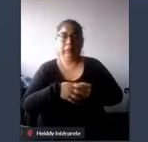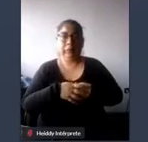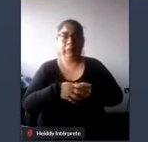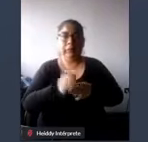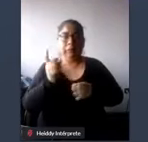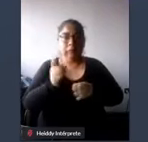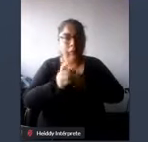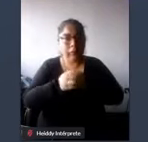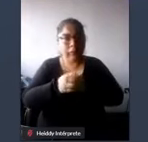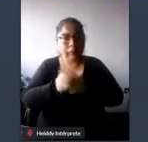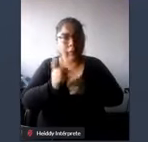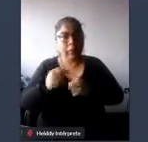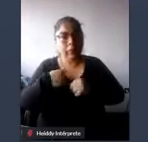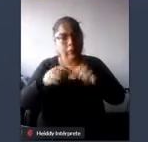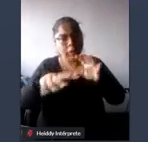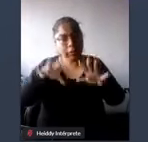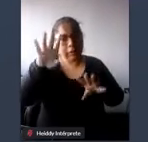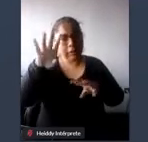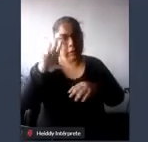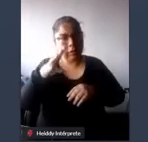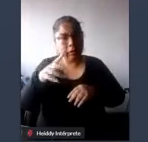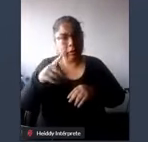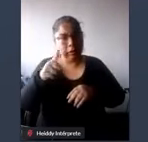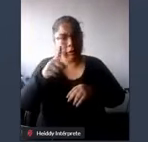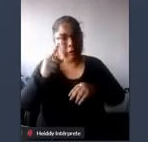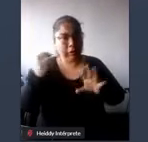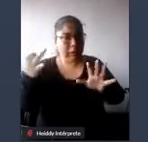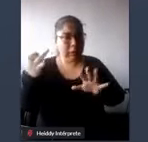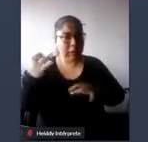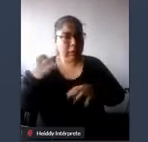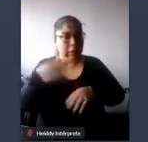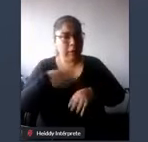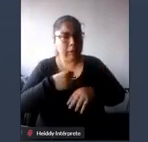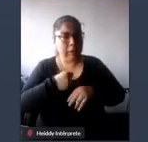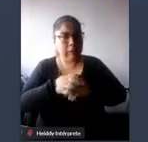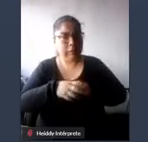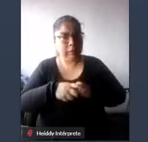a la edad de 14 tenía 17 tenía